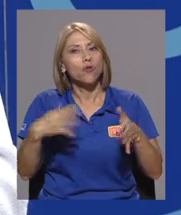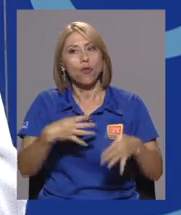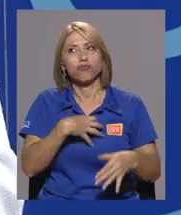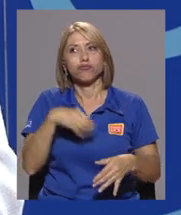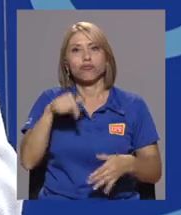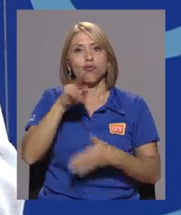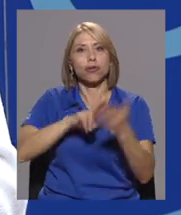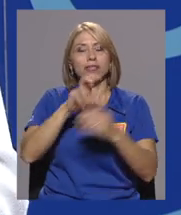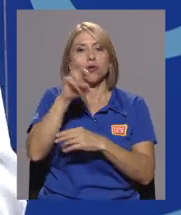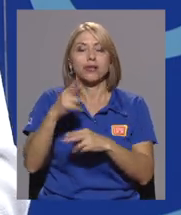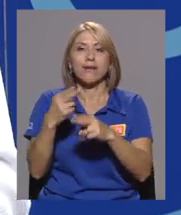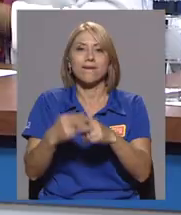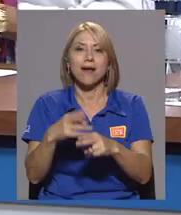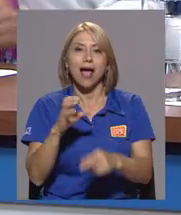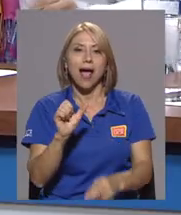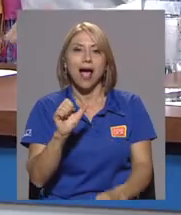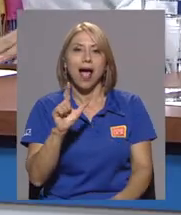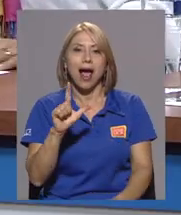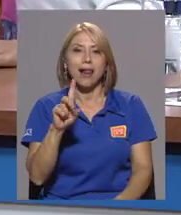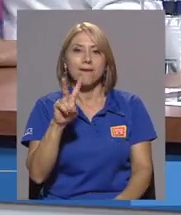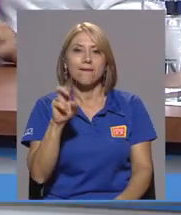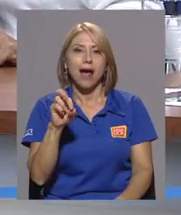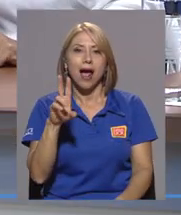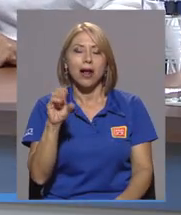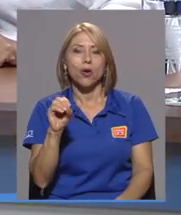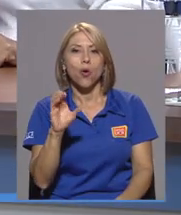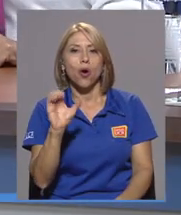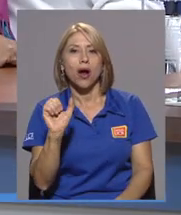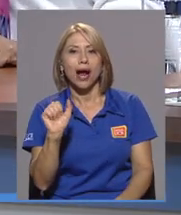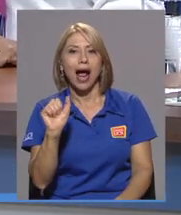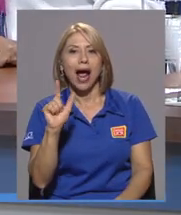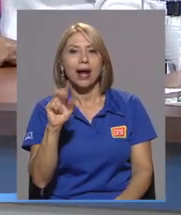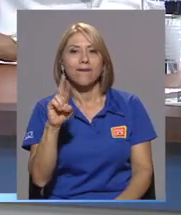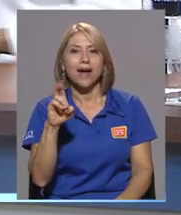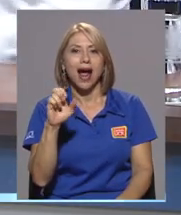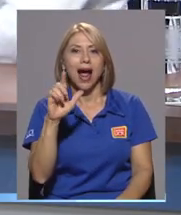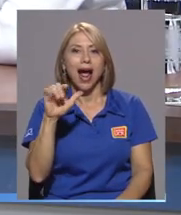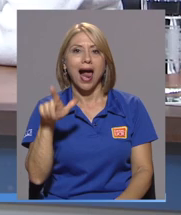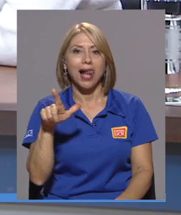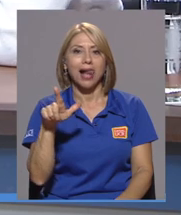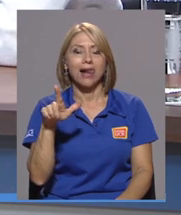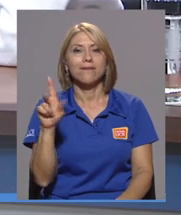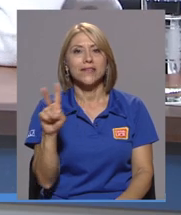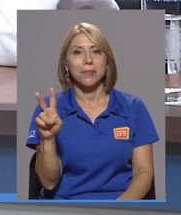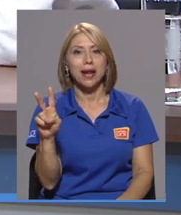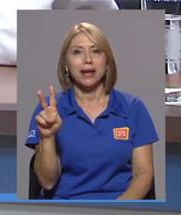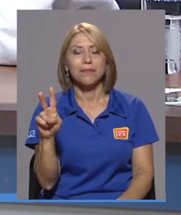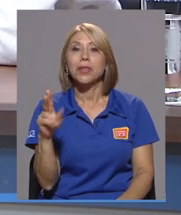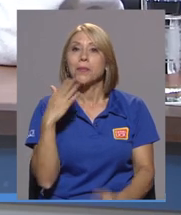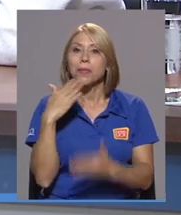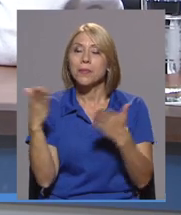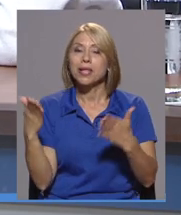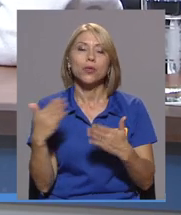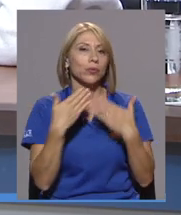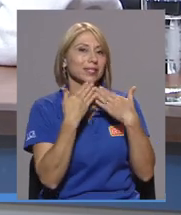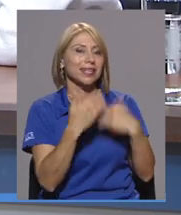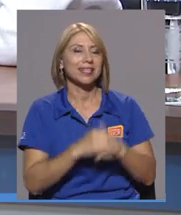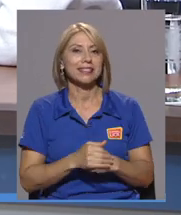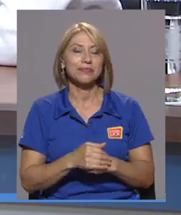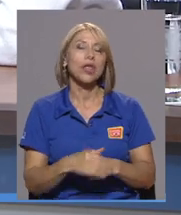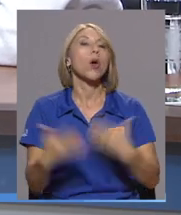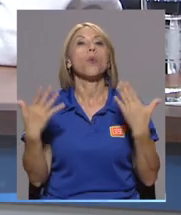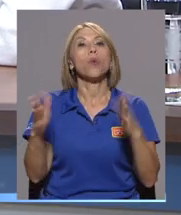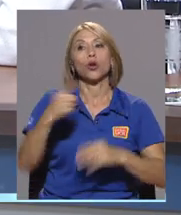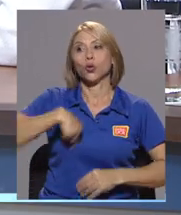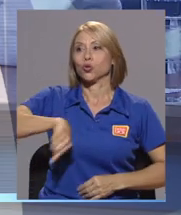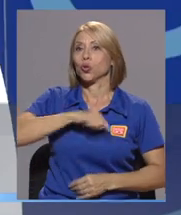invitado a su coordinador, el filósofo de la Universidad de Costa Rica, Álvaro Carvajal Villaplana. Don Álvaro, bienvenido a Desde la U. Muchas